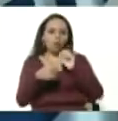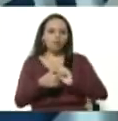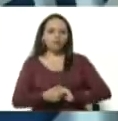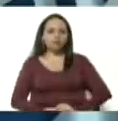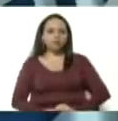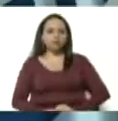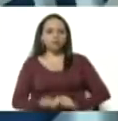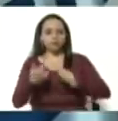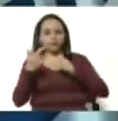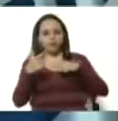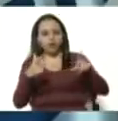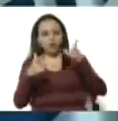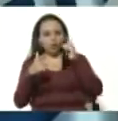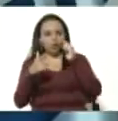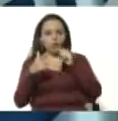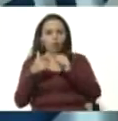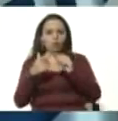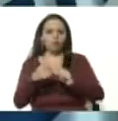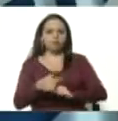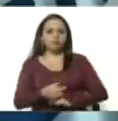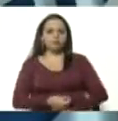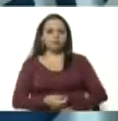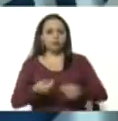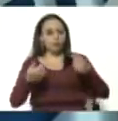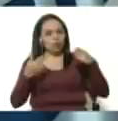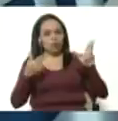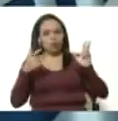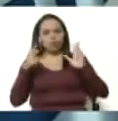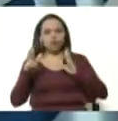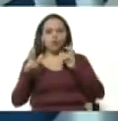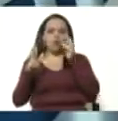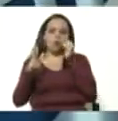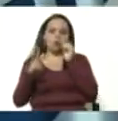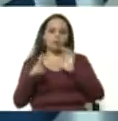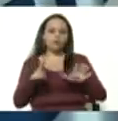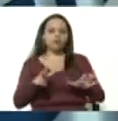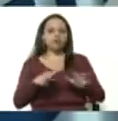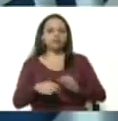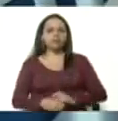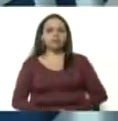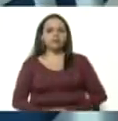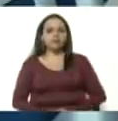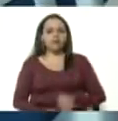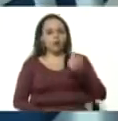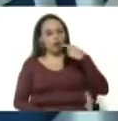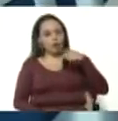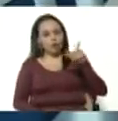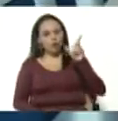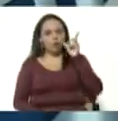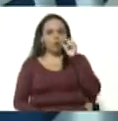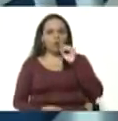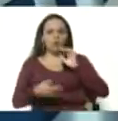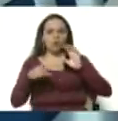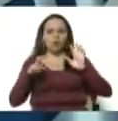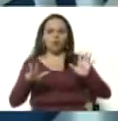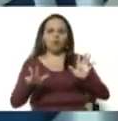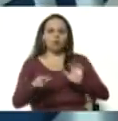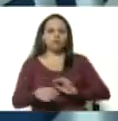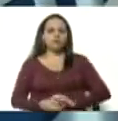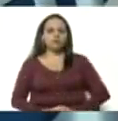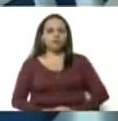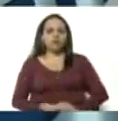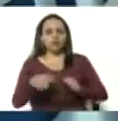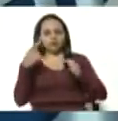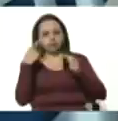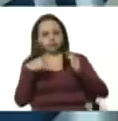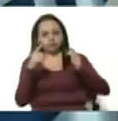Franklin Antonio Piñero Alberto Jaime Ramos John Anthony Puerta Jesús Centeno